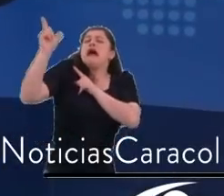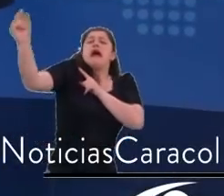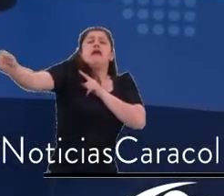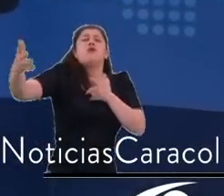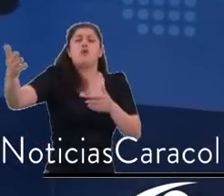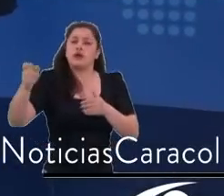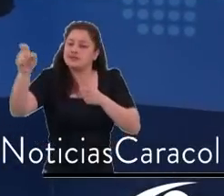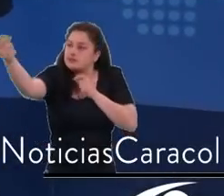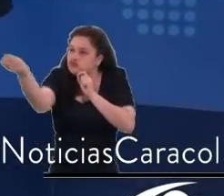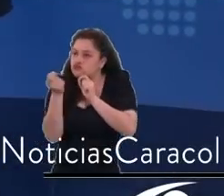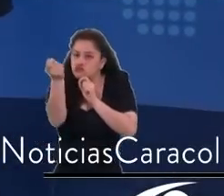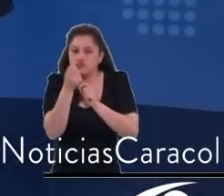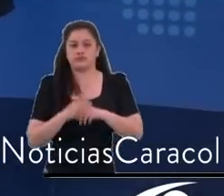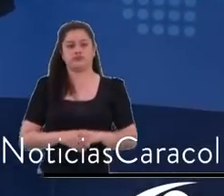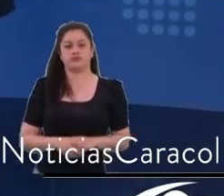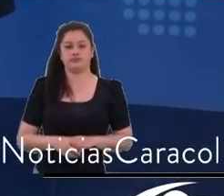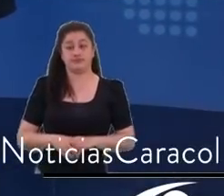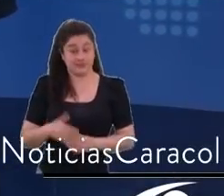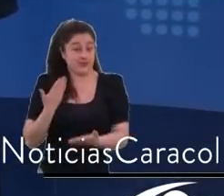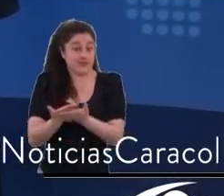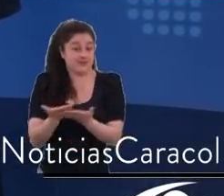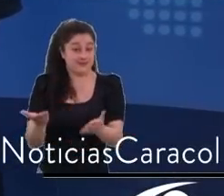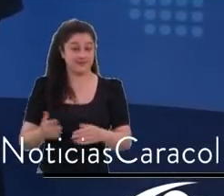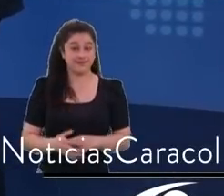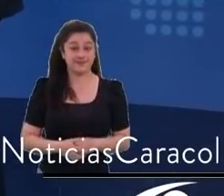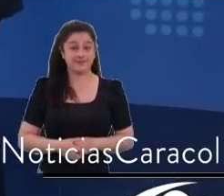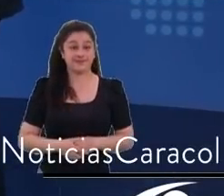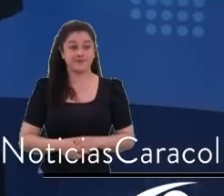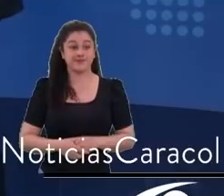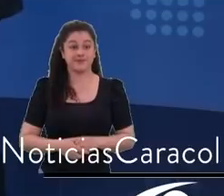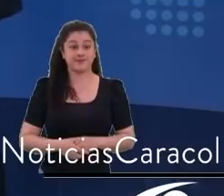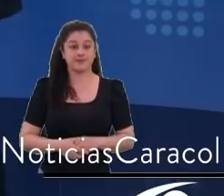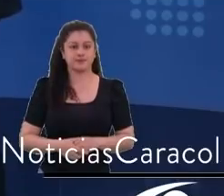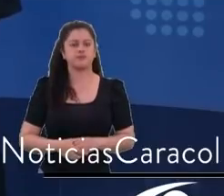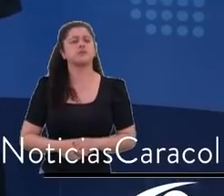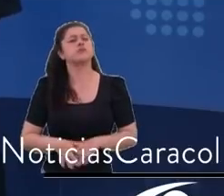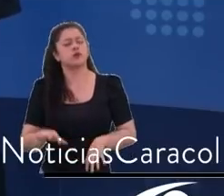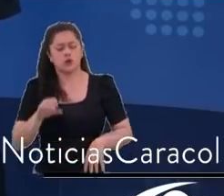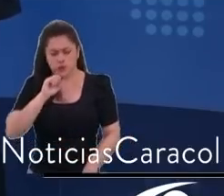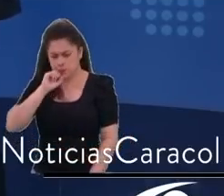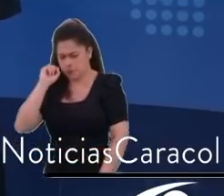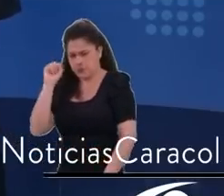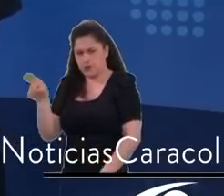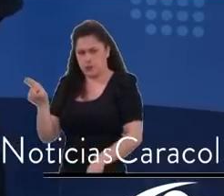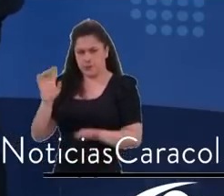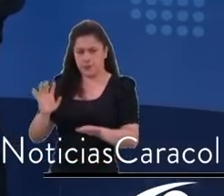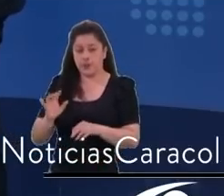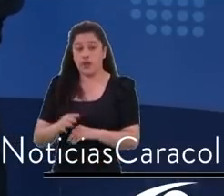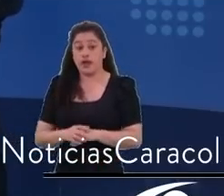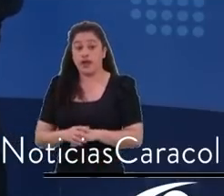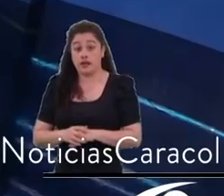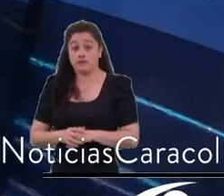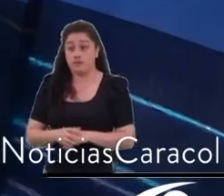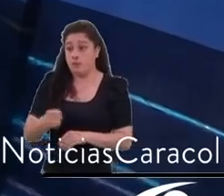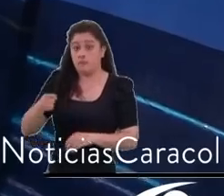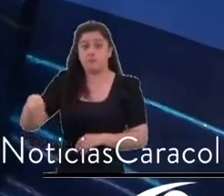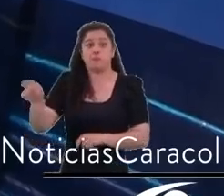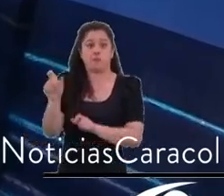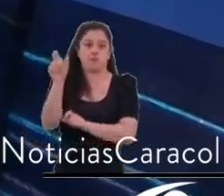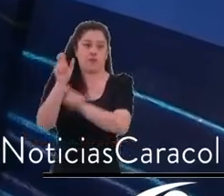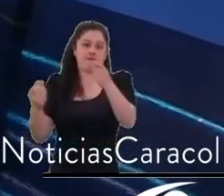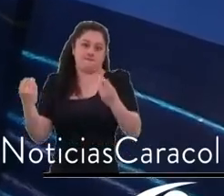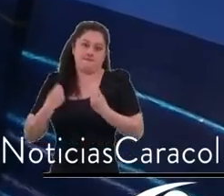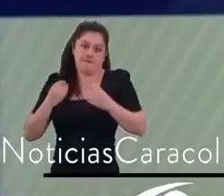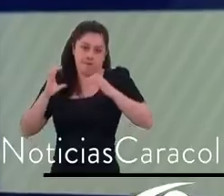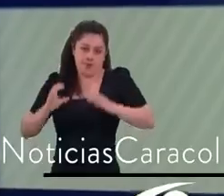¿Qué le responde usted a los ciudadanos que hoy sienten temor de salir a la calle por la inseguridad y los hechos recientes de atracos,